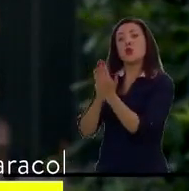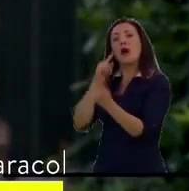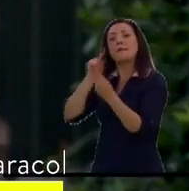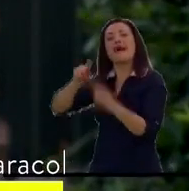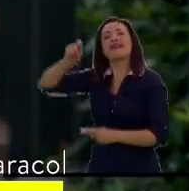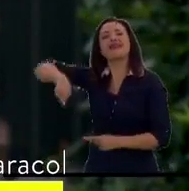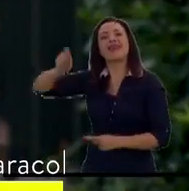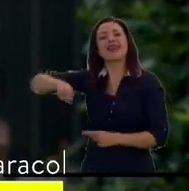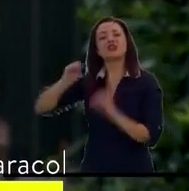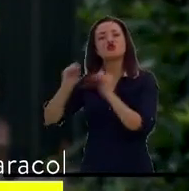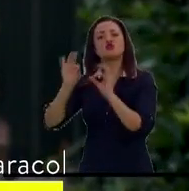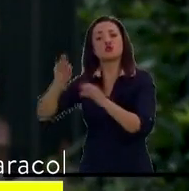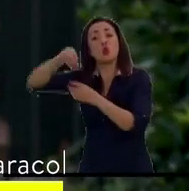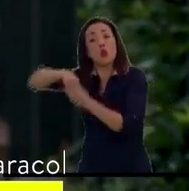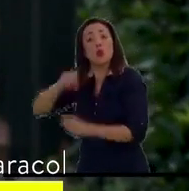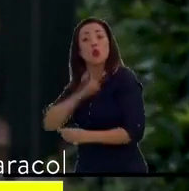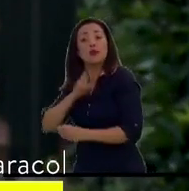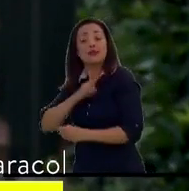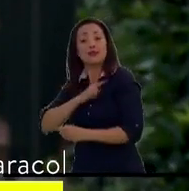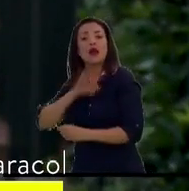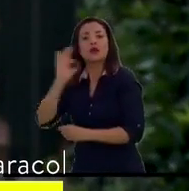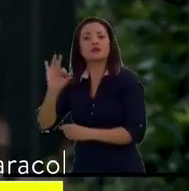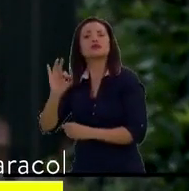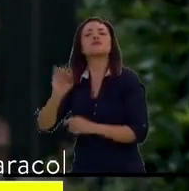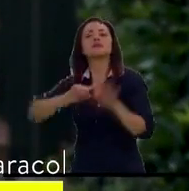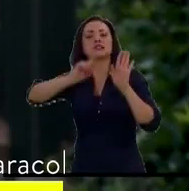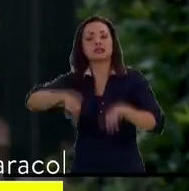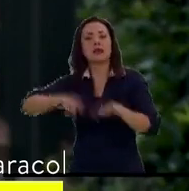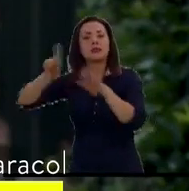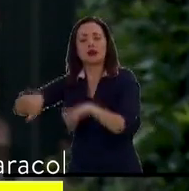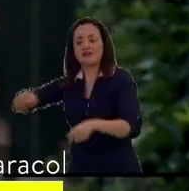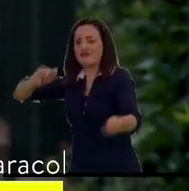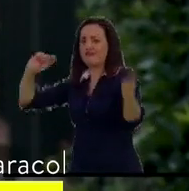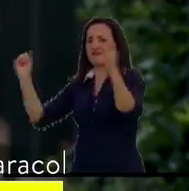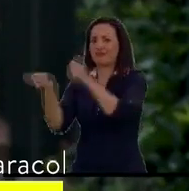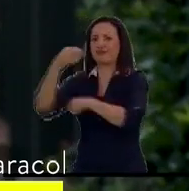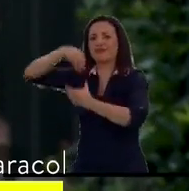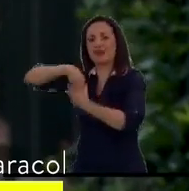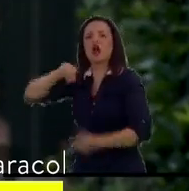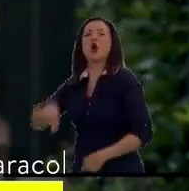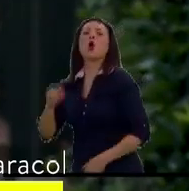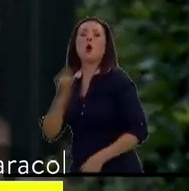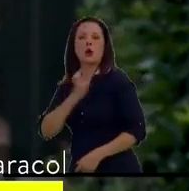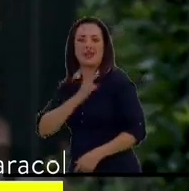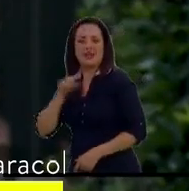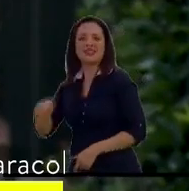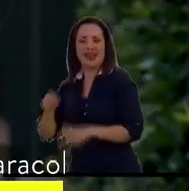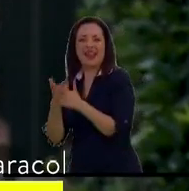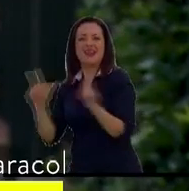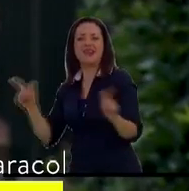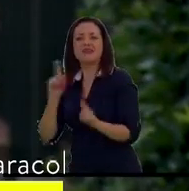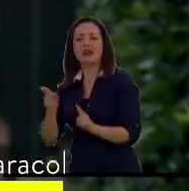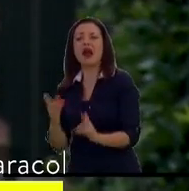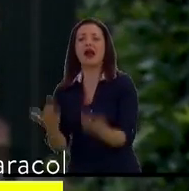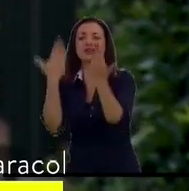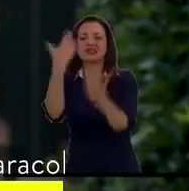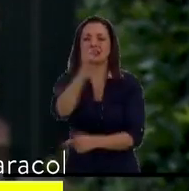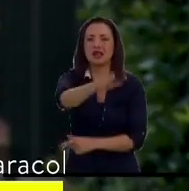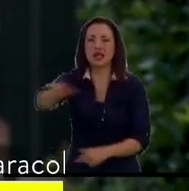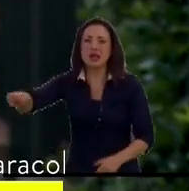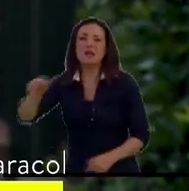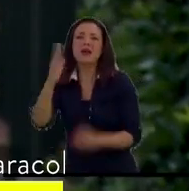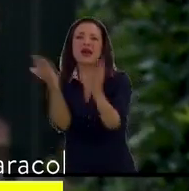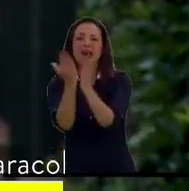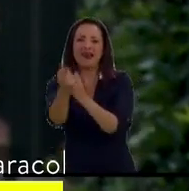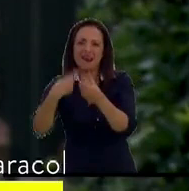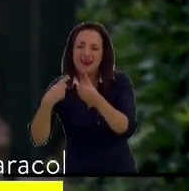Libre será semestral. Un cambio paradigmático al interior de esta institución de educación superior que va en beneficio de estudiantes, padres de